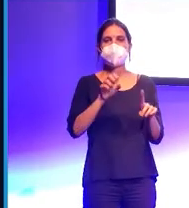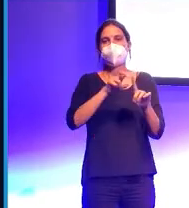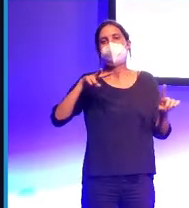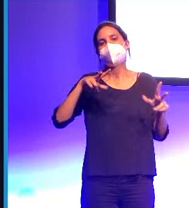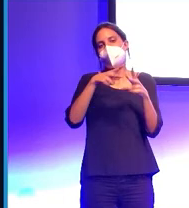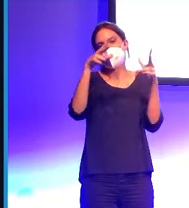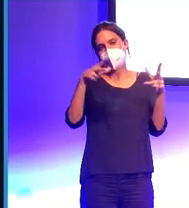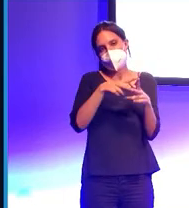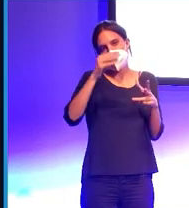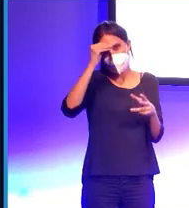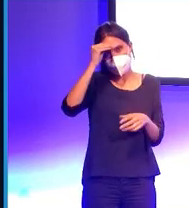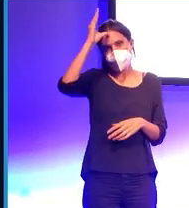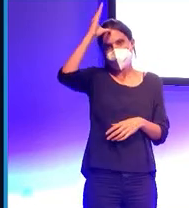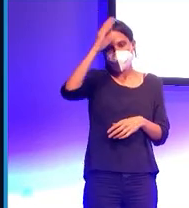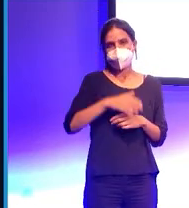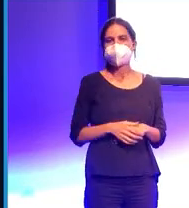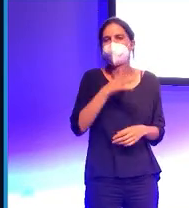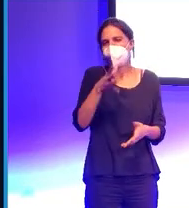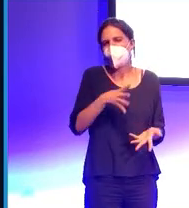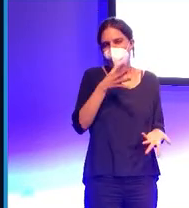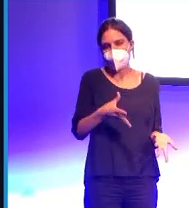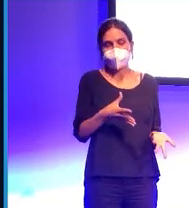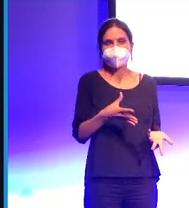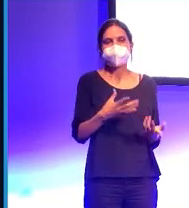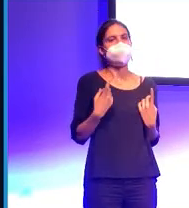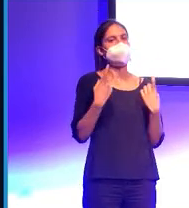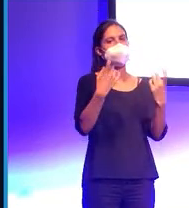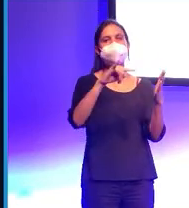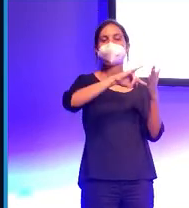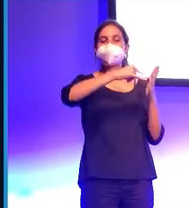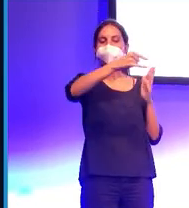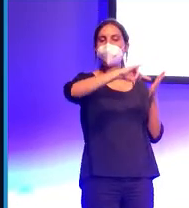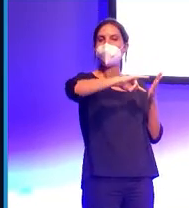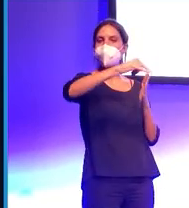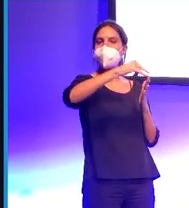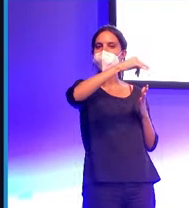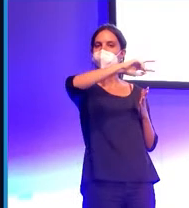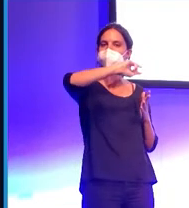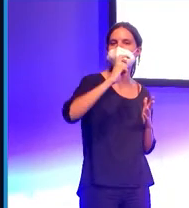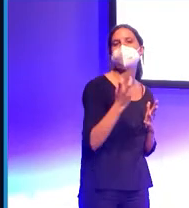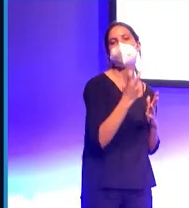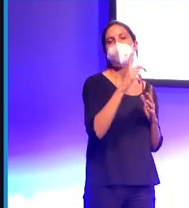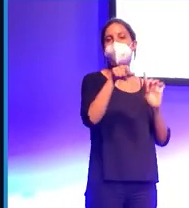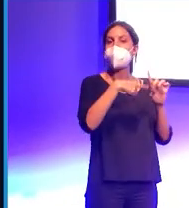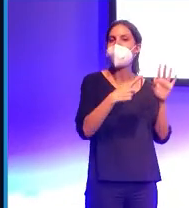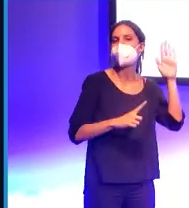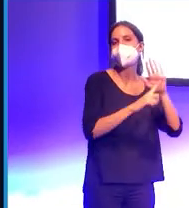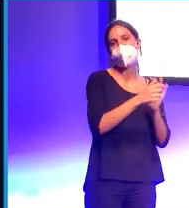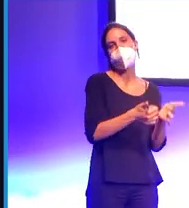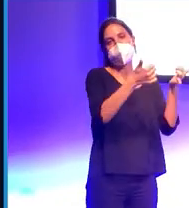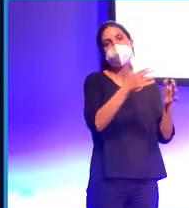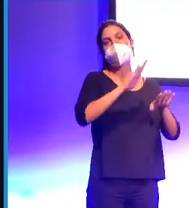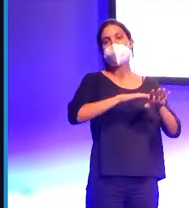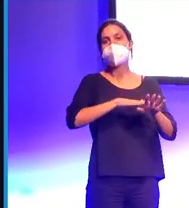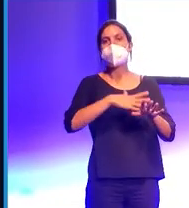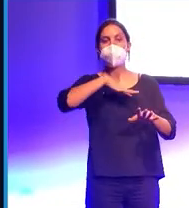inteligente. ¿Y por qué? Porque realmente necesitas muchas tecnologías mucho más avanzadas de las que existen hoy en día para poder tener estas máquinas